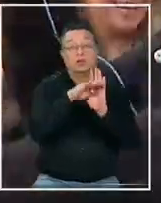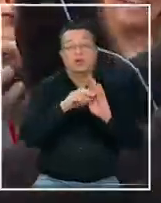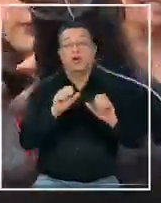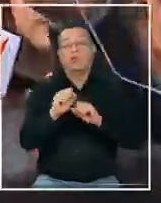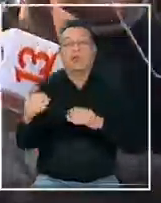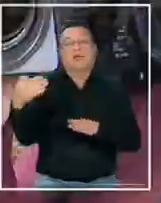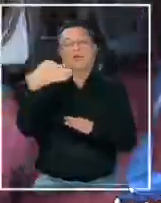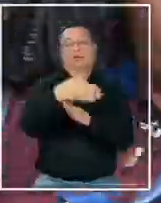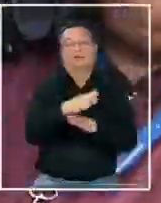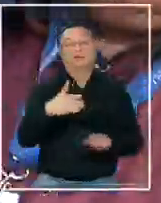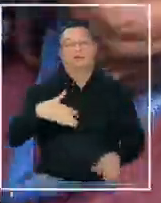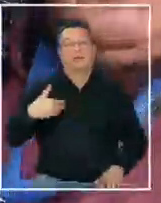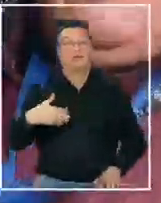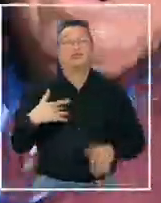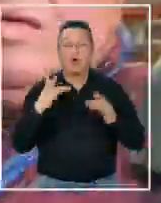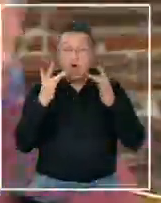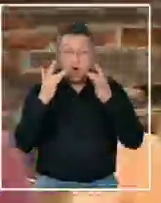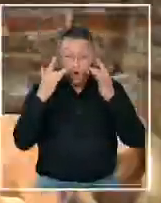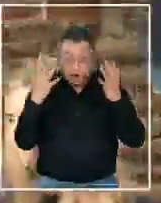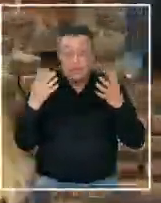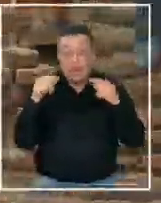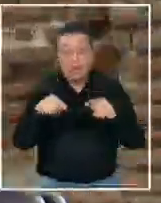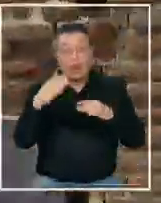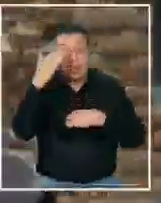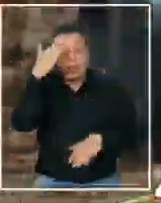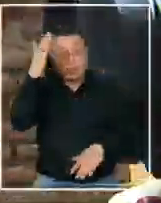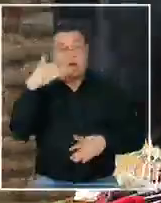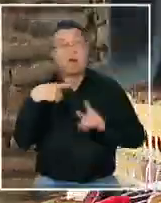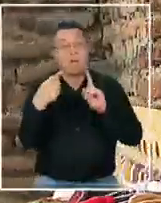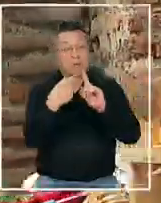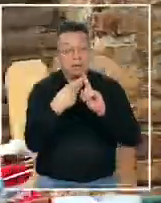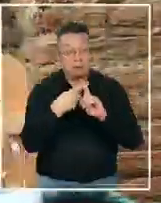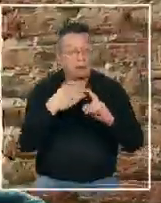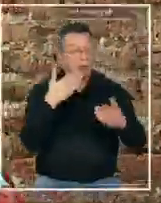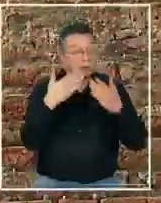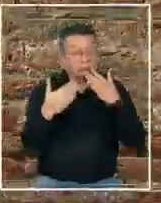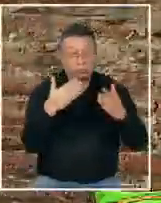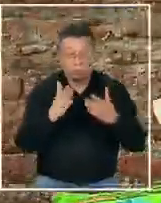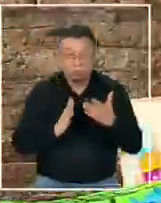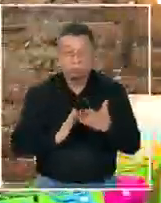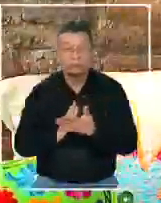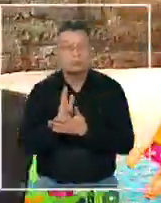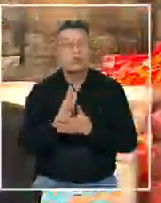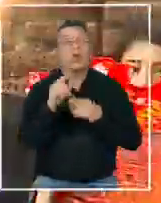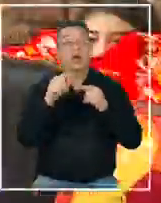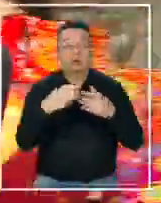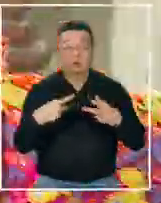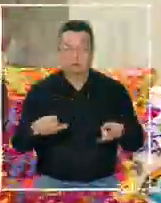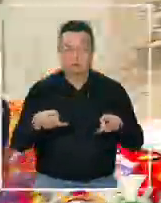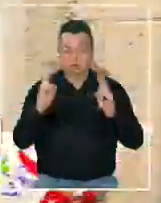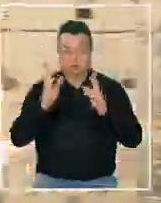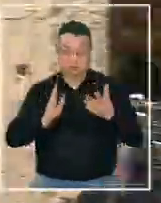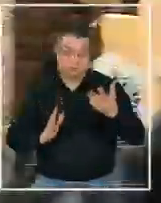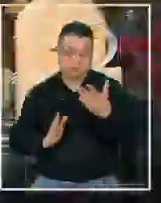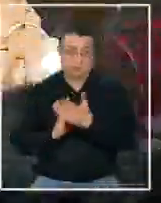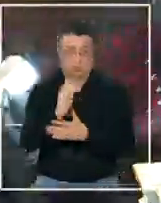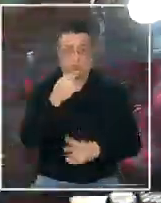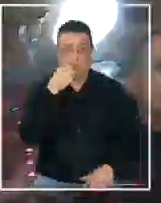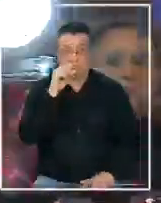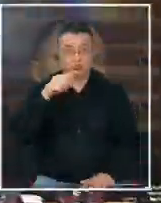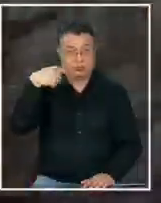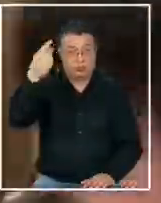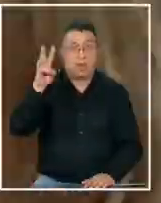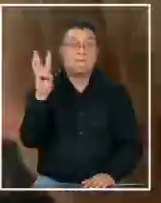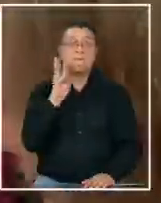pudieron asistir, lamentablemente. Estoy contenta hoy día por la ceremonia en la que participamos y con toda la disposición para empezar el trabajo el